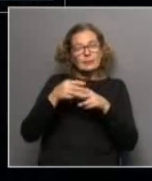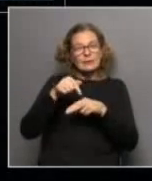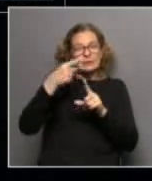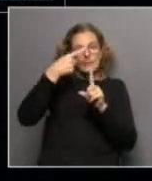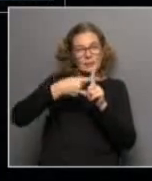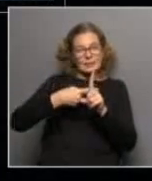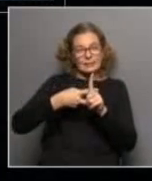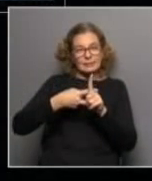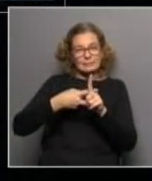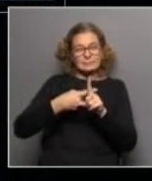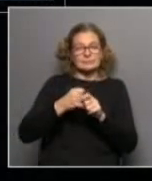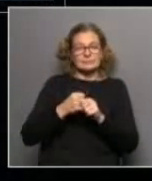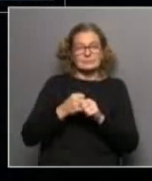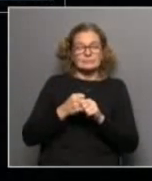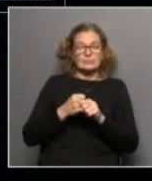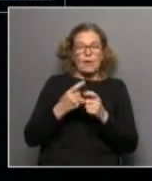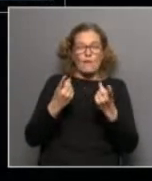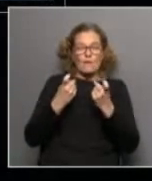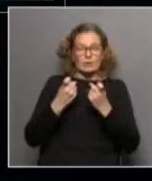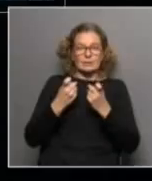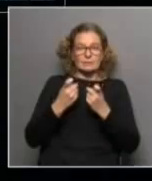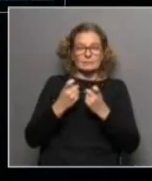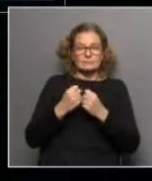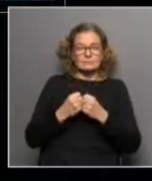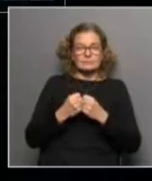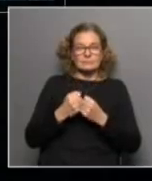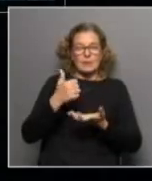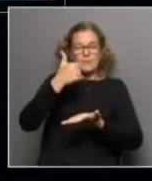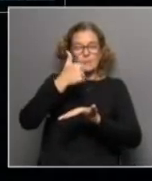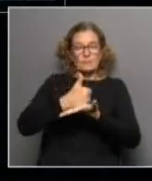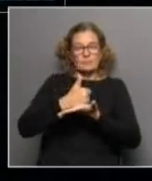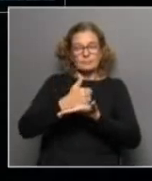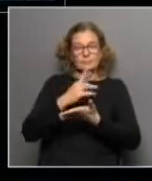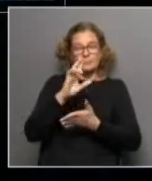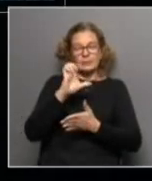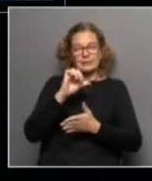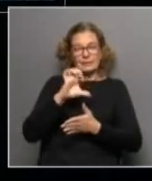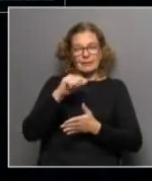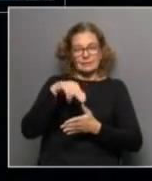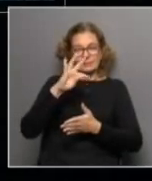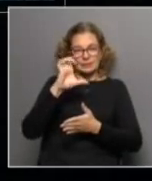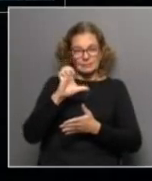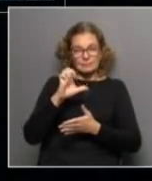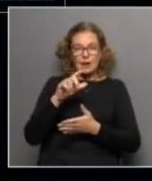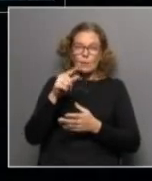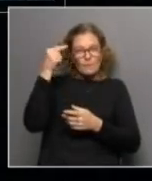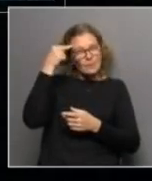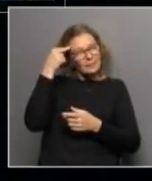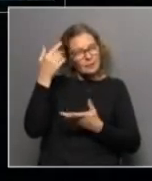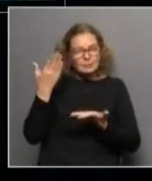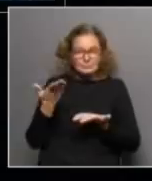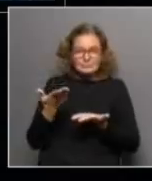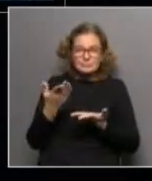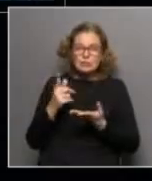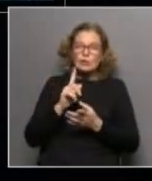este mes se hace más que fuerte el programa de mañana se llama presente ricardo alguna reflexión no